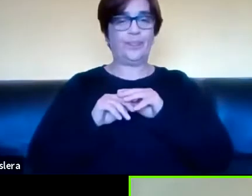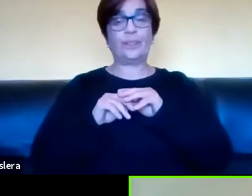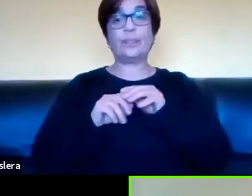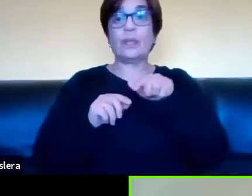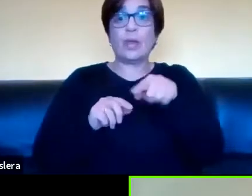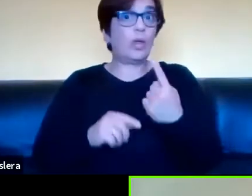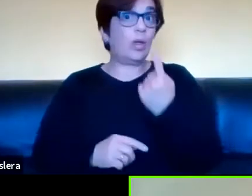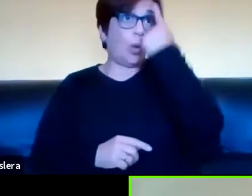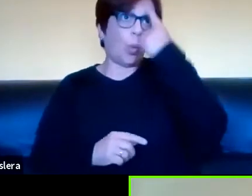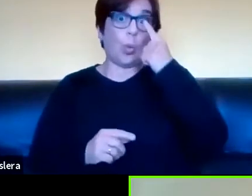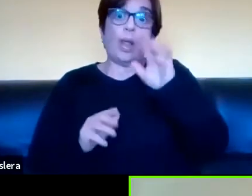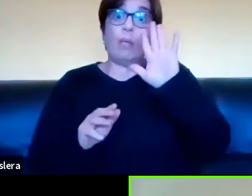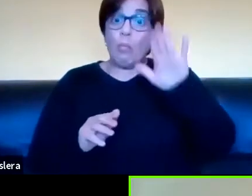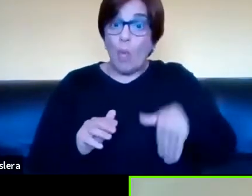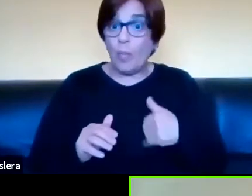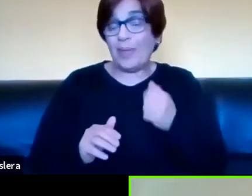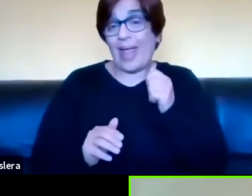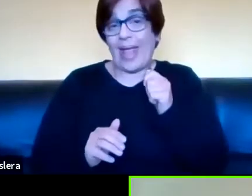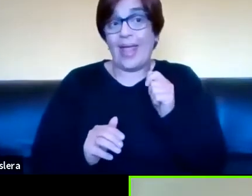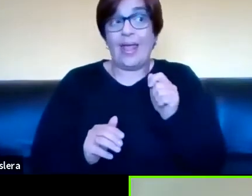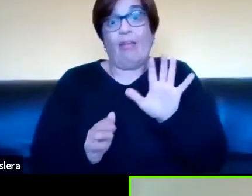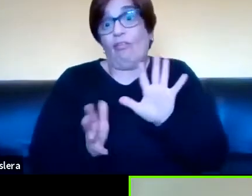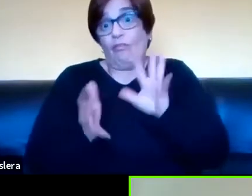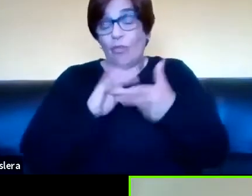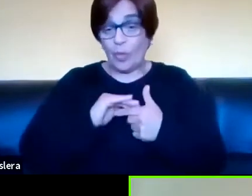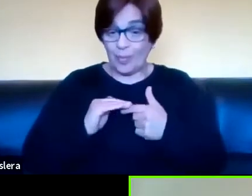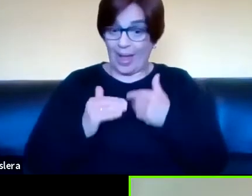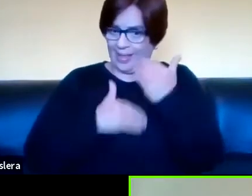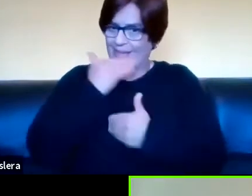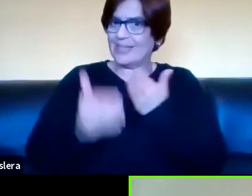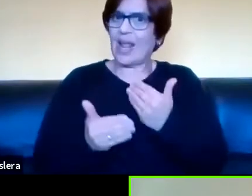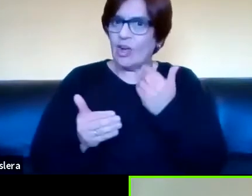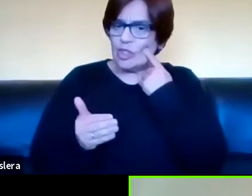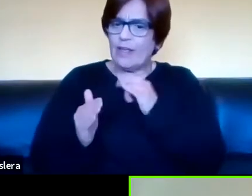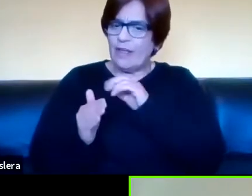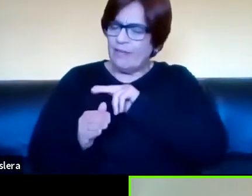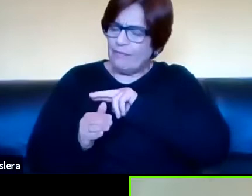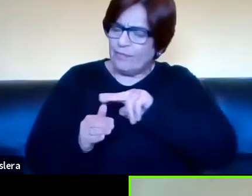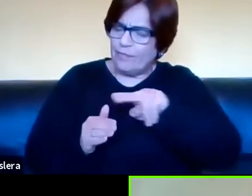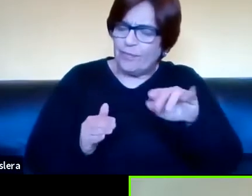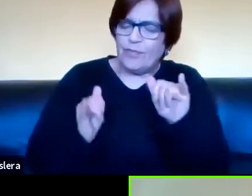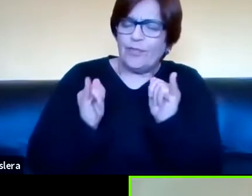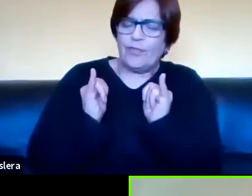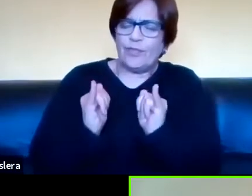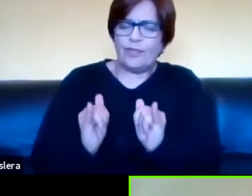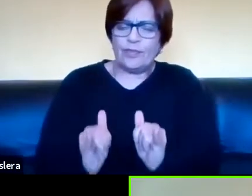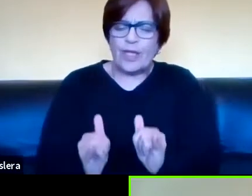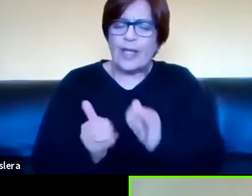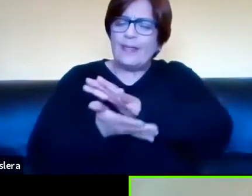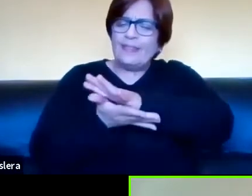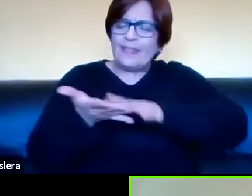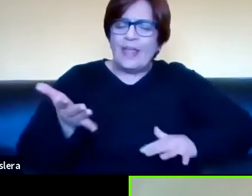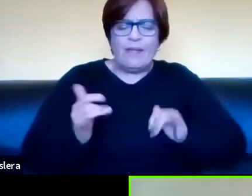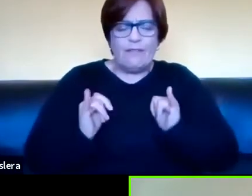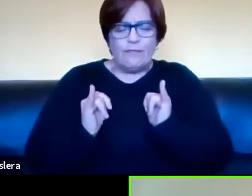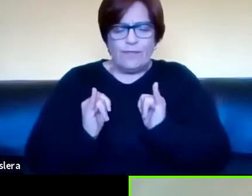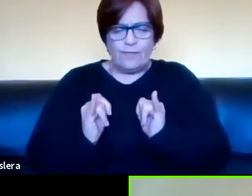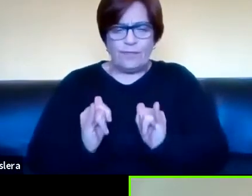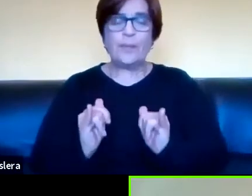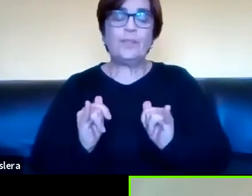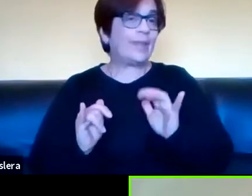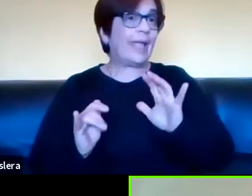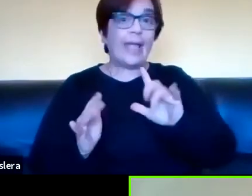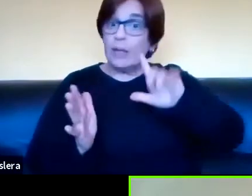una de las propiedades que produce esta tecnología es la permanencia. Es decir, el texto queda permanente, queda